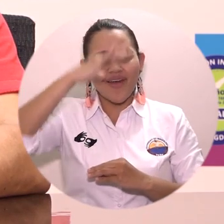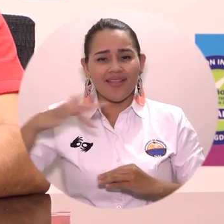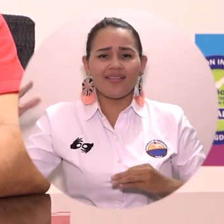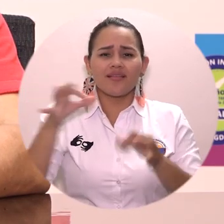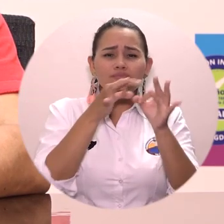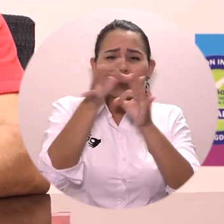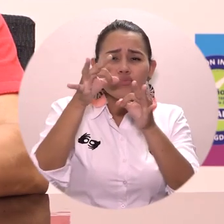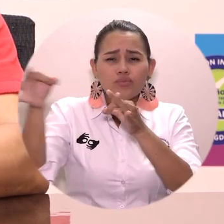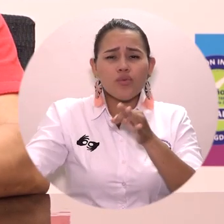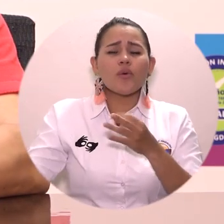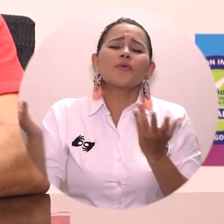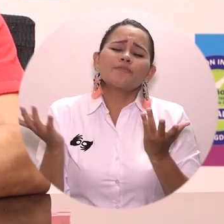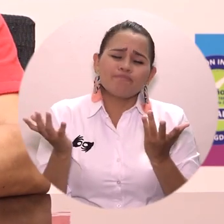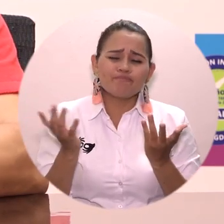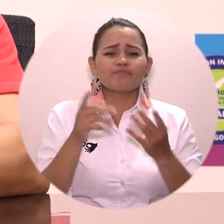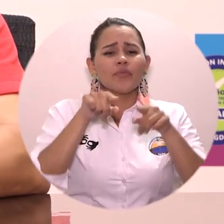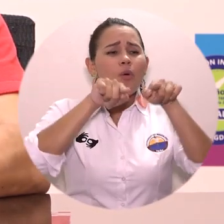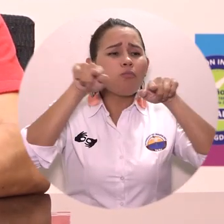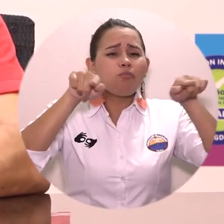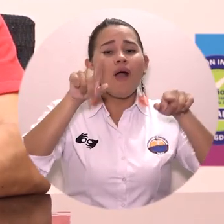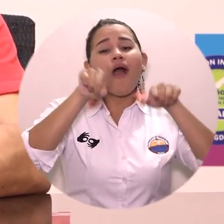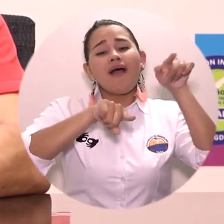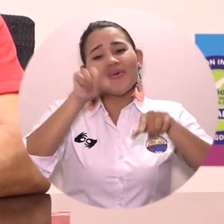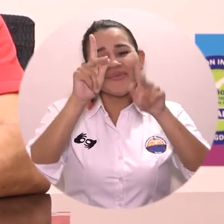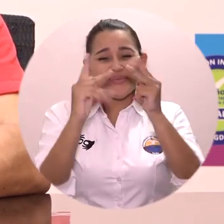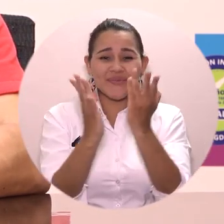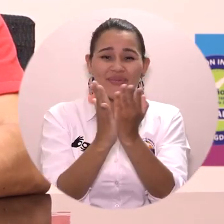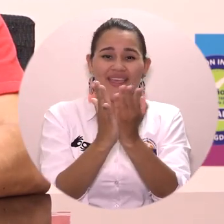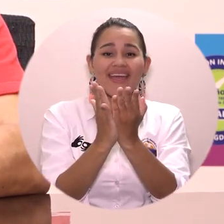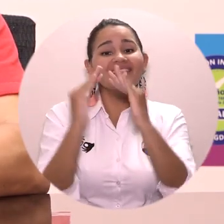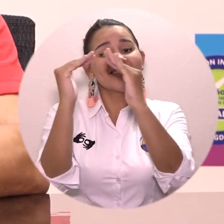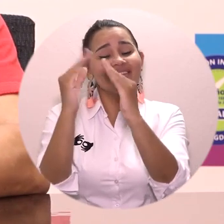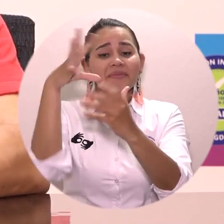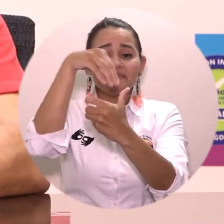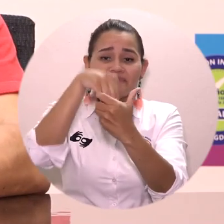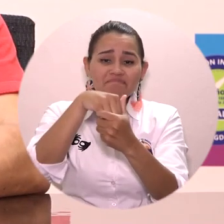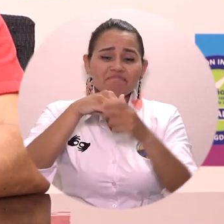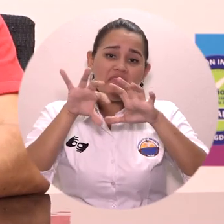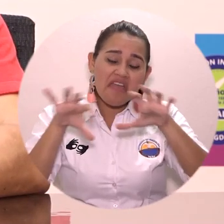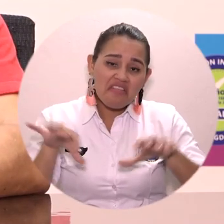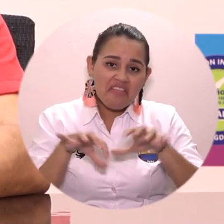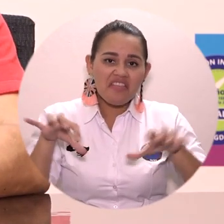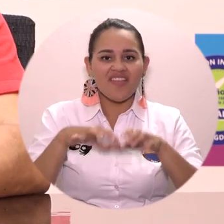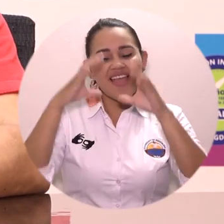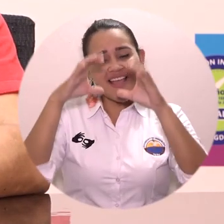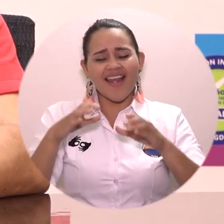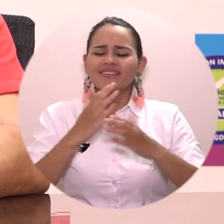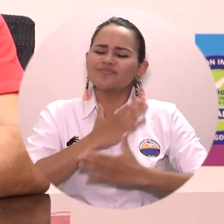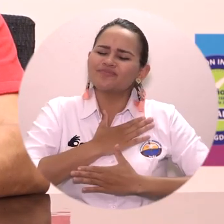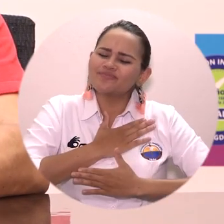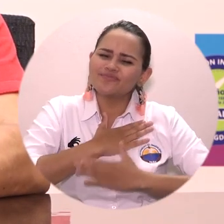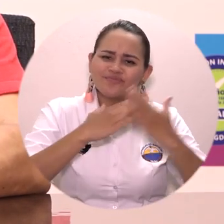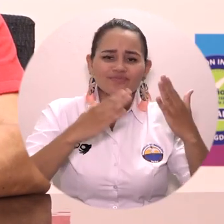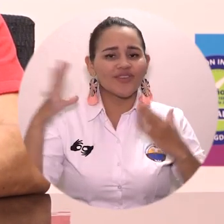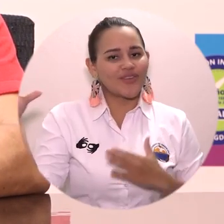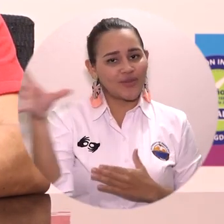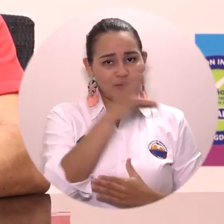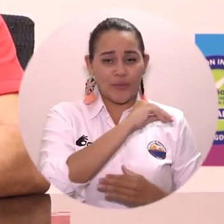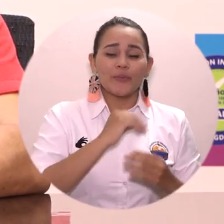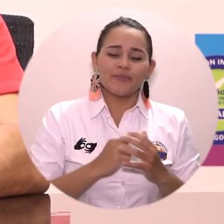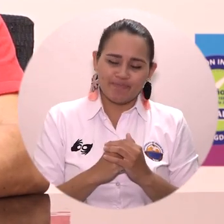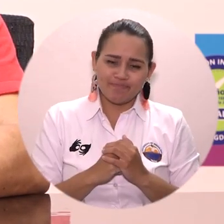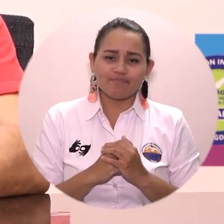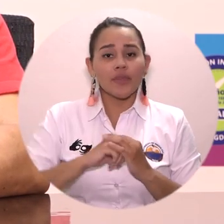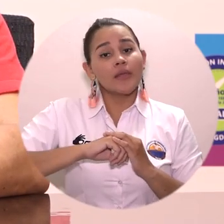donde nuestros estudiantes que están en este momento en sus casas desarrollando sus actividades, pues queremos saludarles